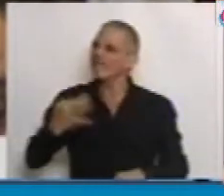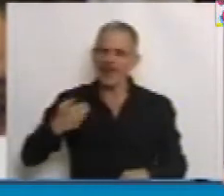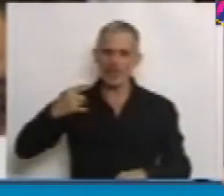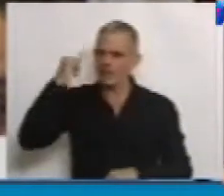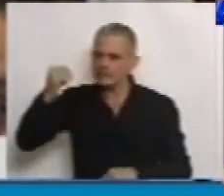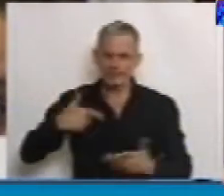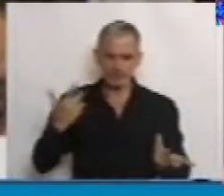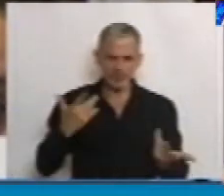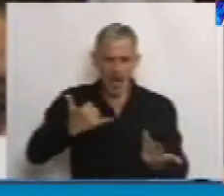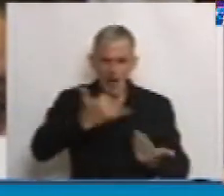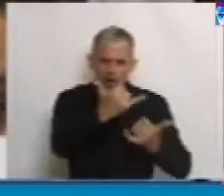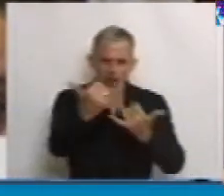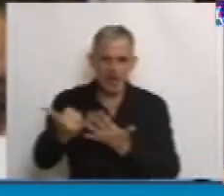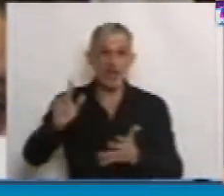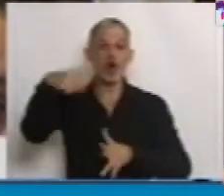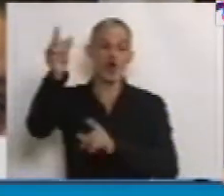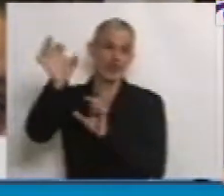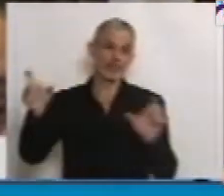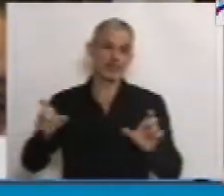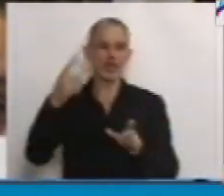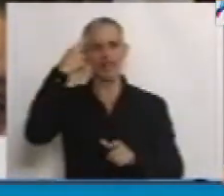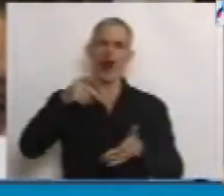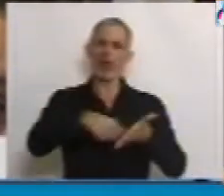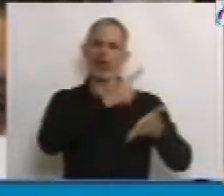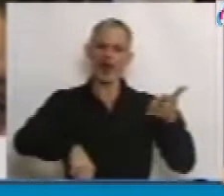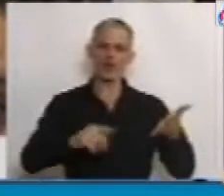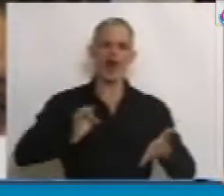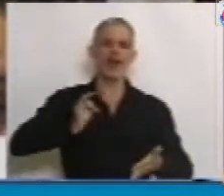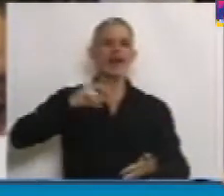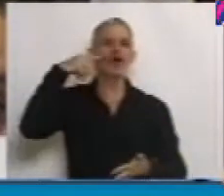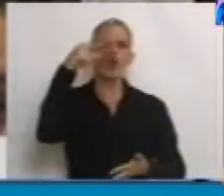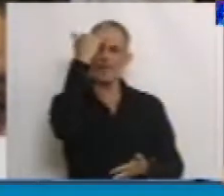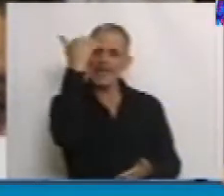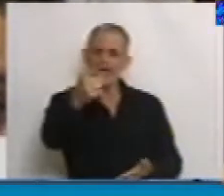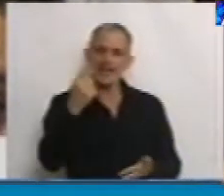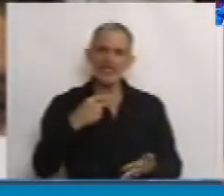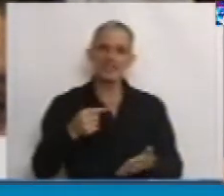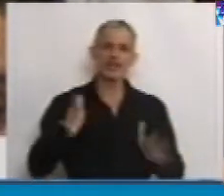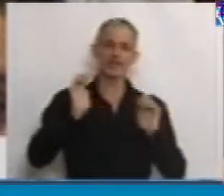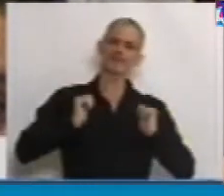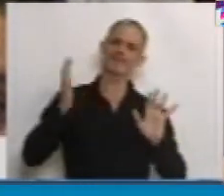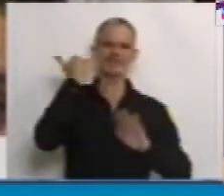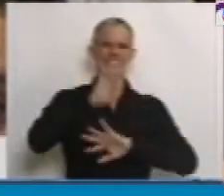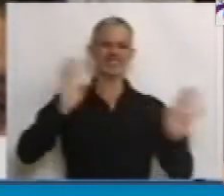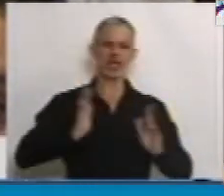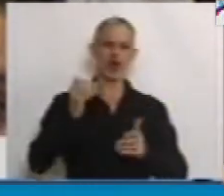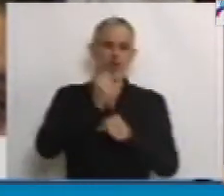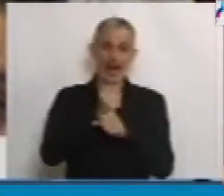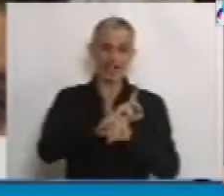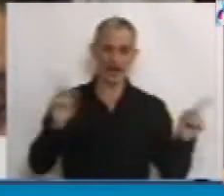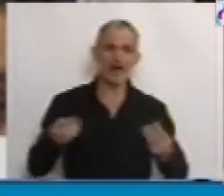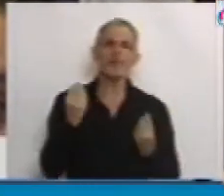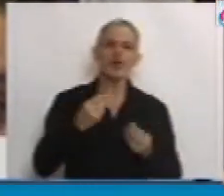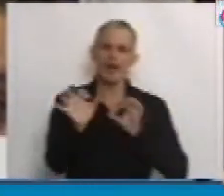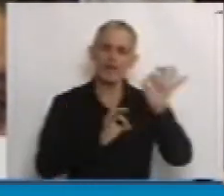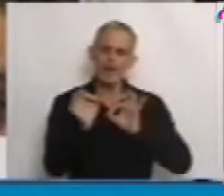resto. Otros se comprometen a derogar esta norma en el 2015 y se atan las manos por adelantado, no entendiendo que este